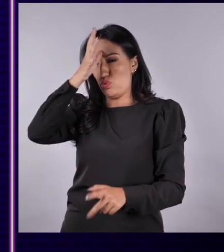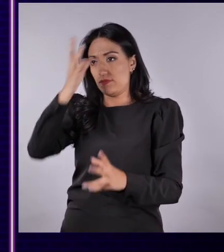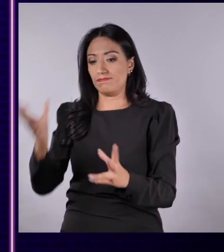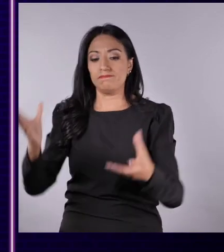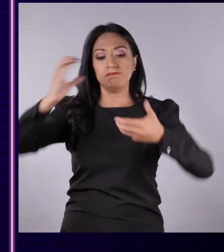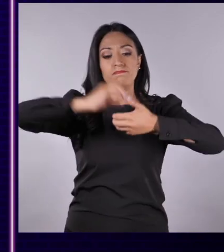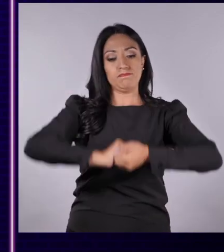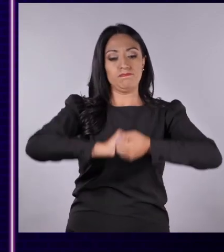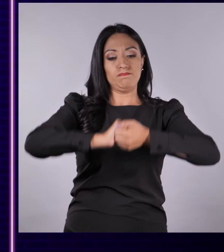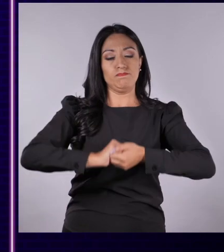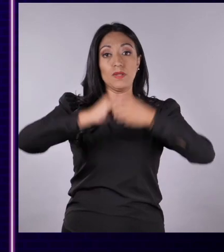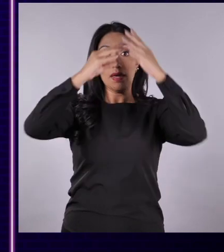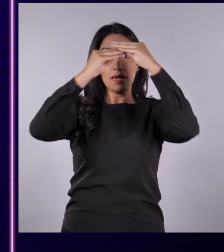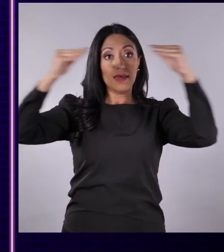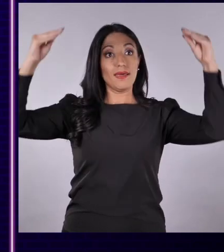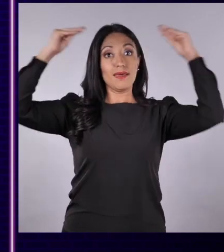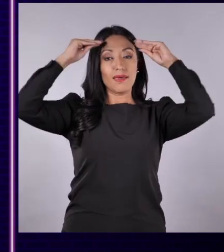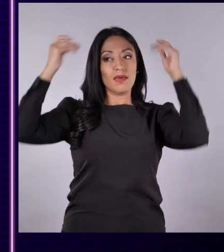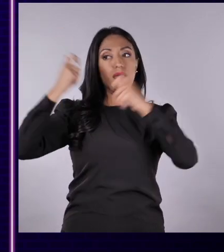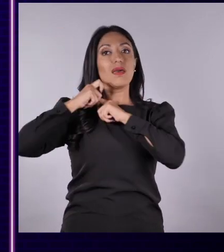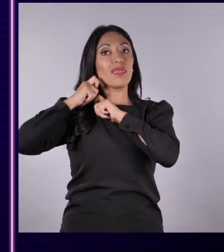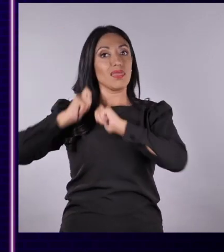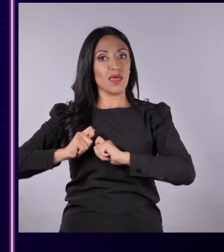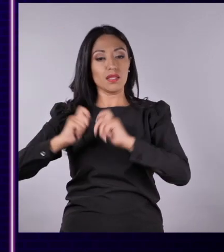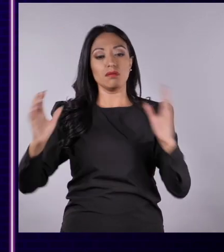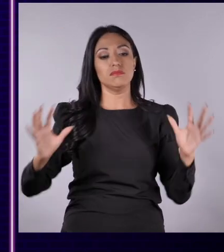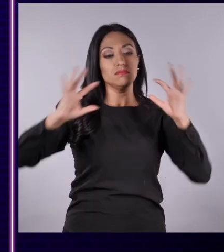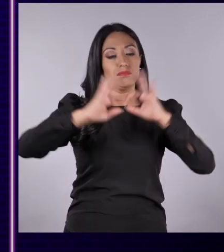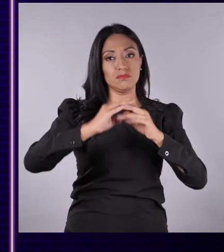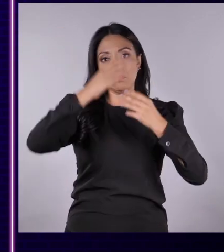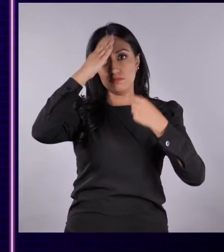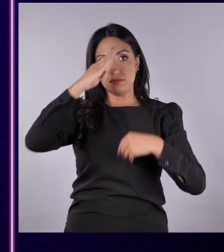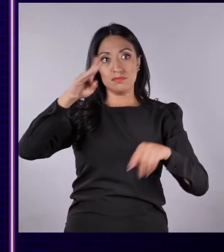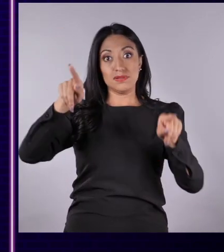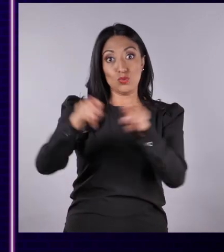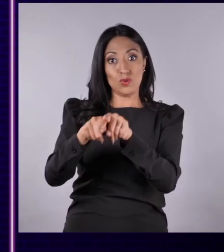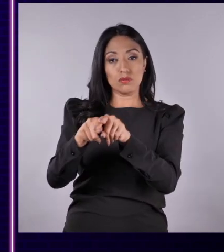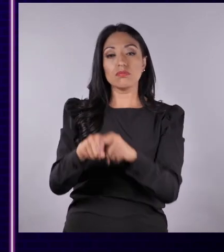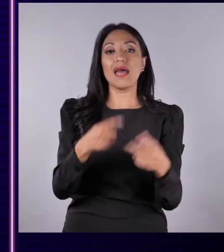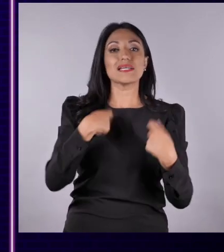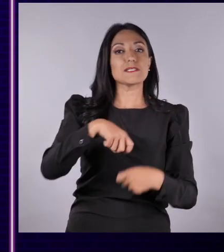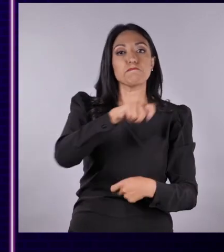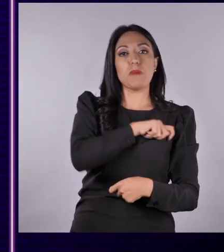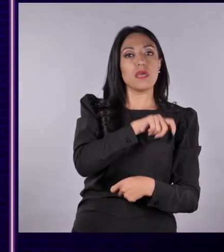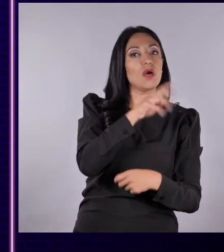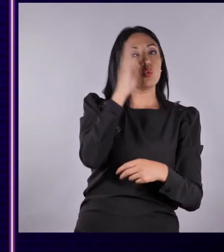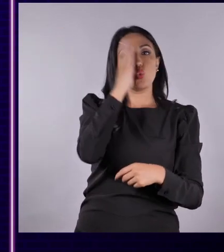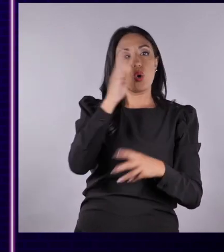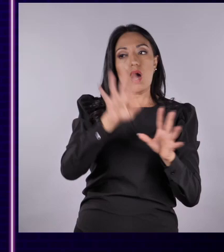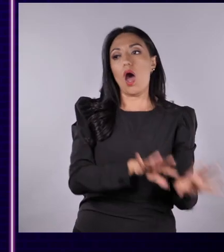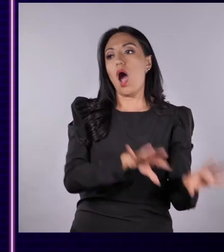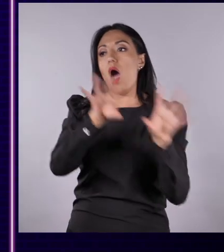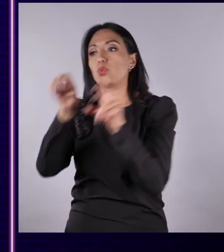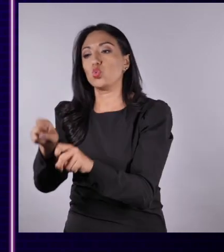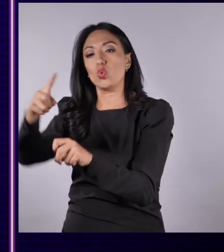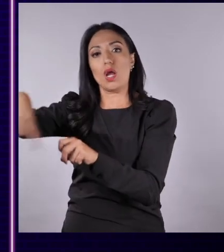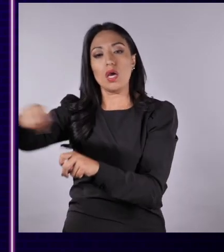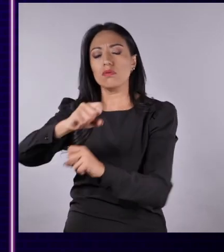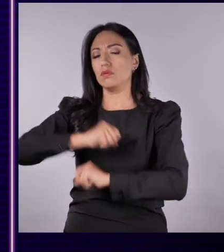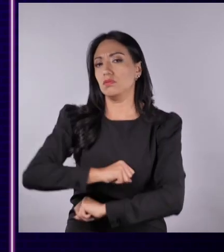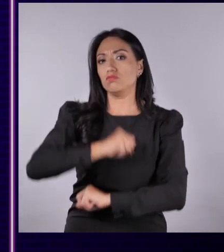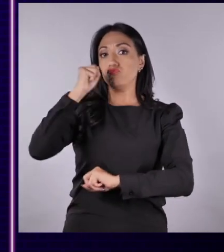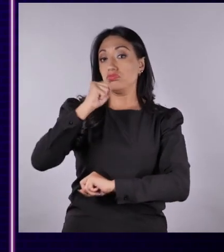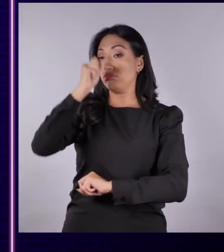inteligente que pactó con los pueblos indígenas y fundó el reino Zambo. Los españoles nunca pudieron conquistar esas tierras,